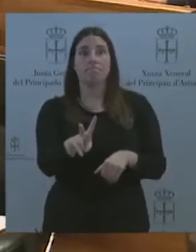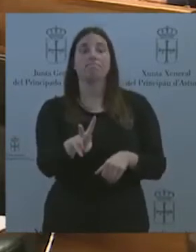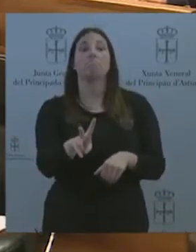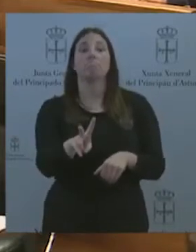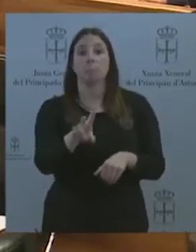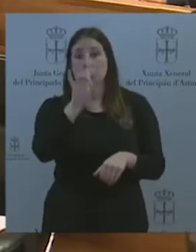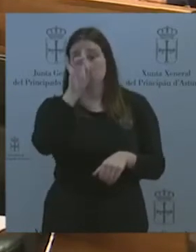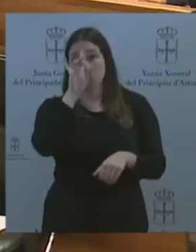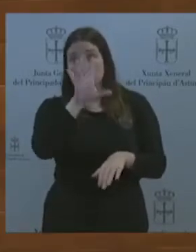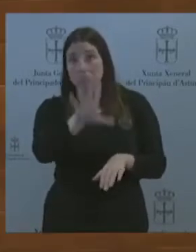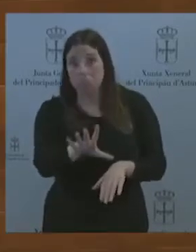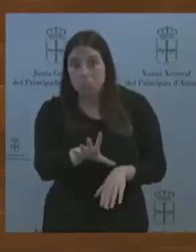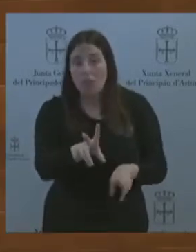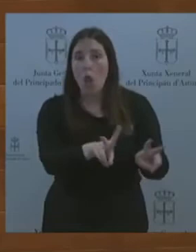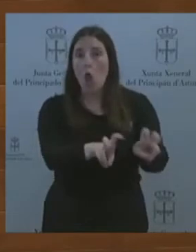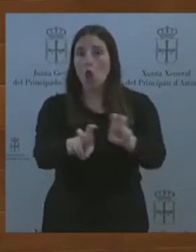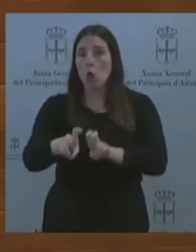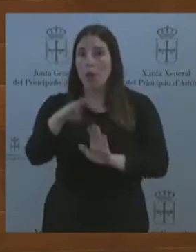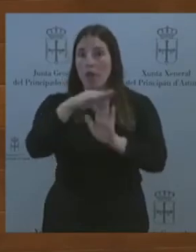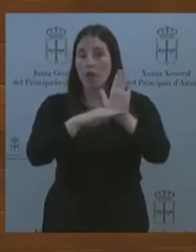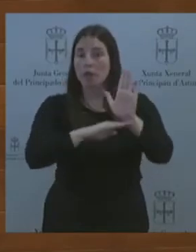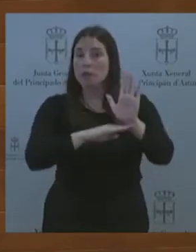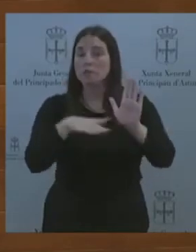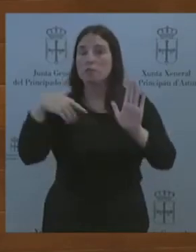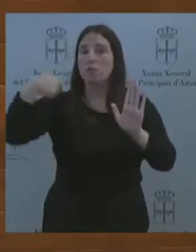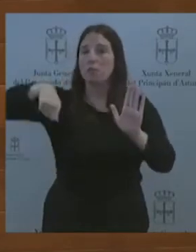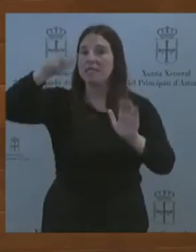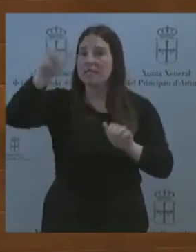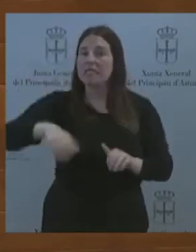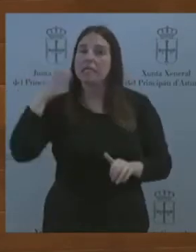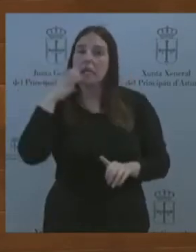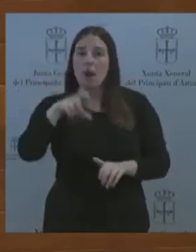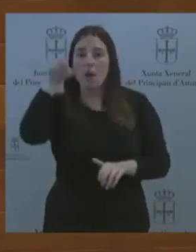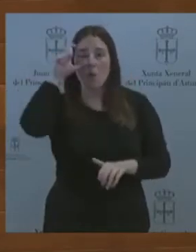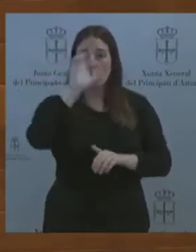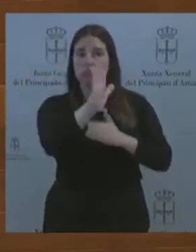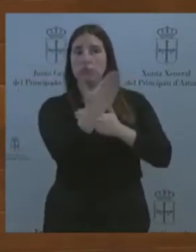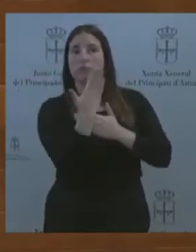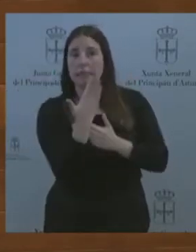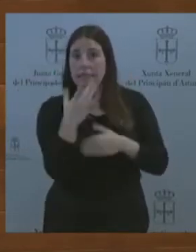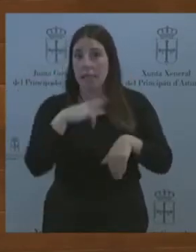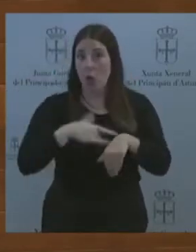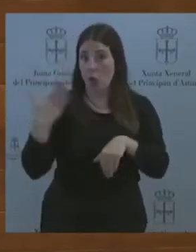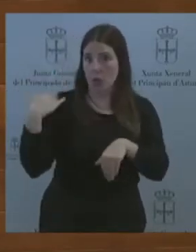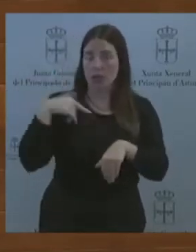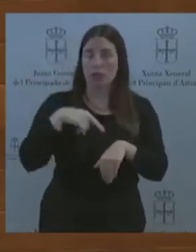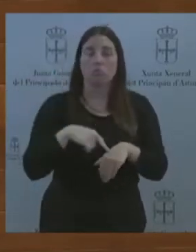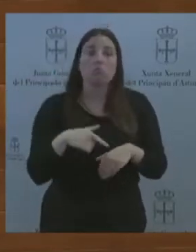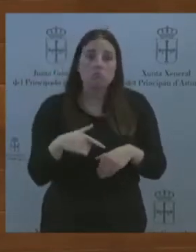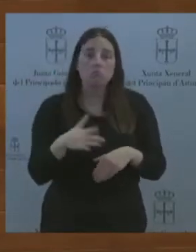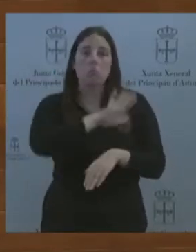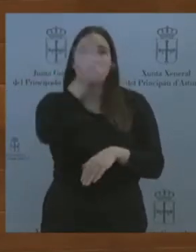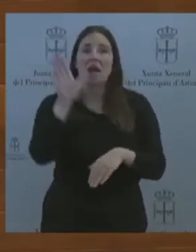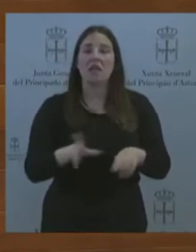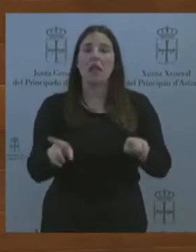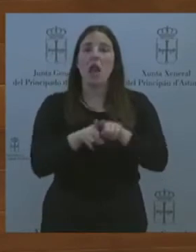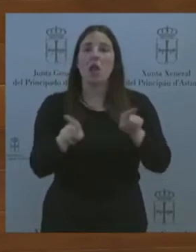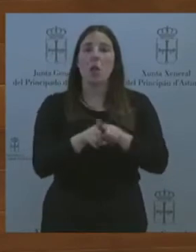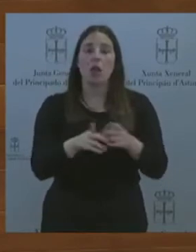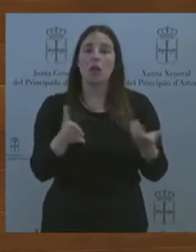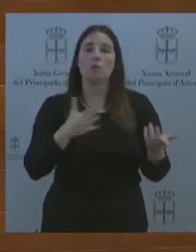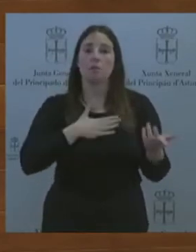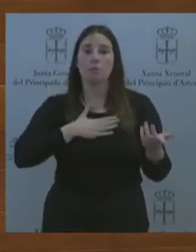Barbón el pasado lunes. Parecía que todo su interés era presentarse ante todos nosotros como un renacido, como la nueva esperanza